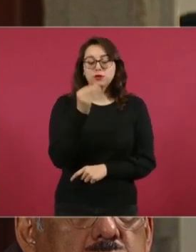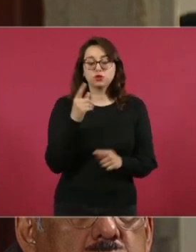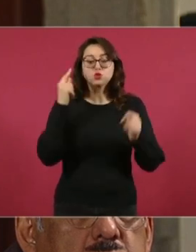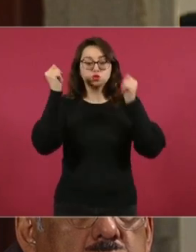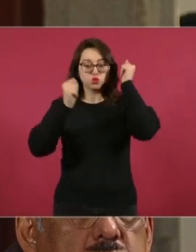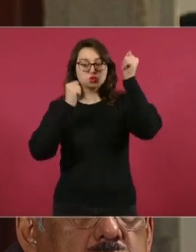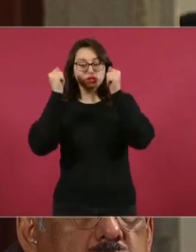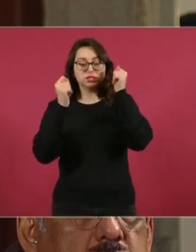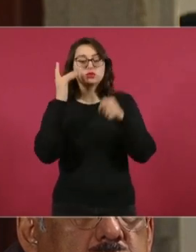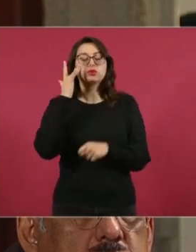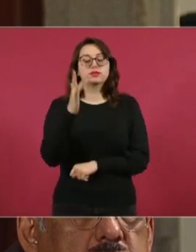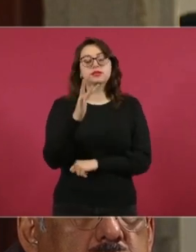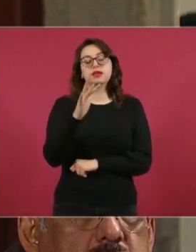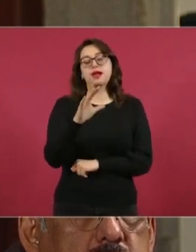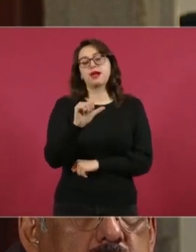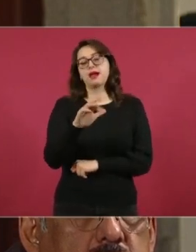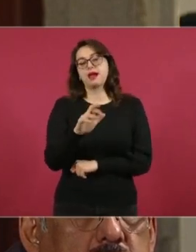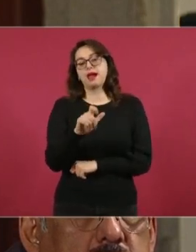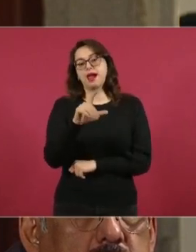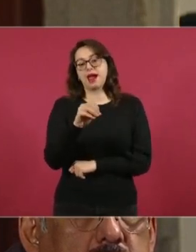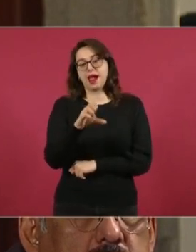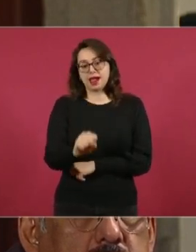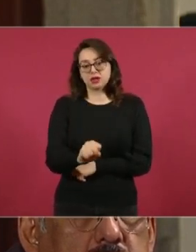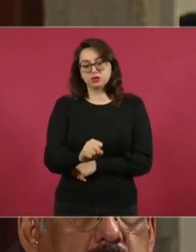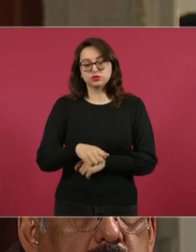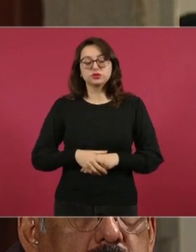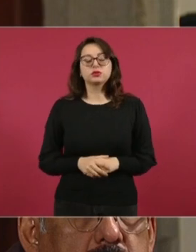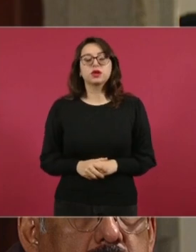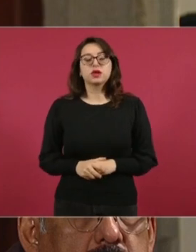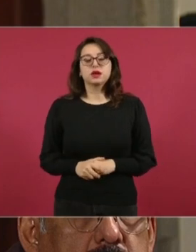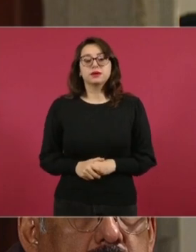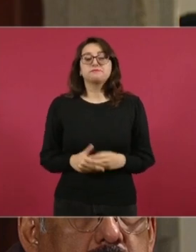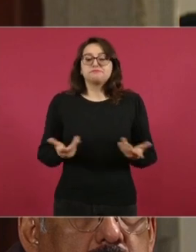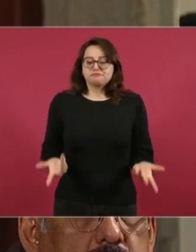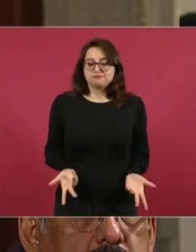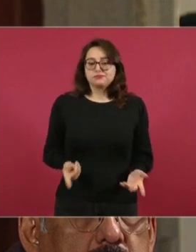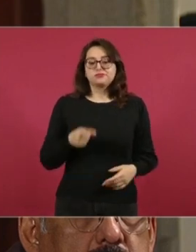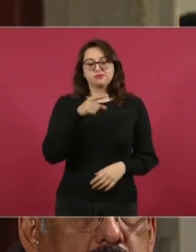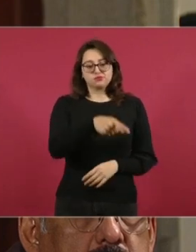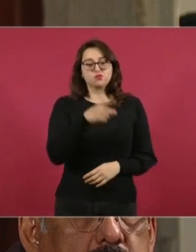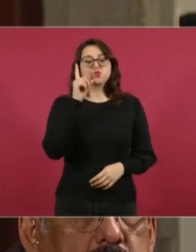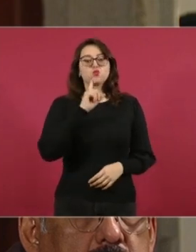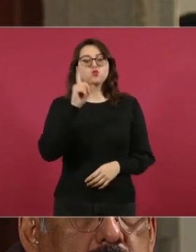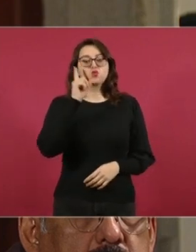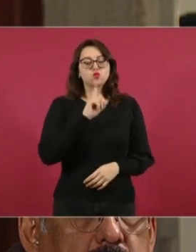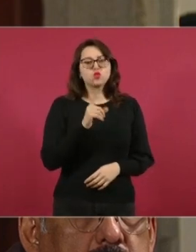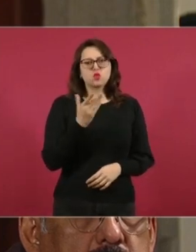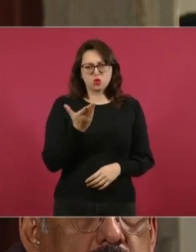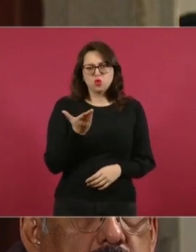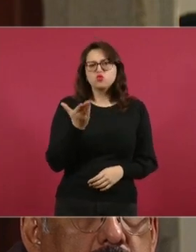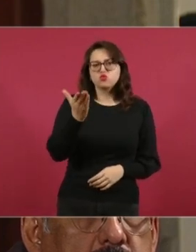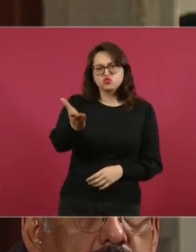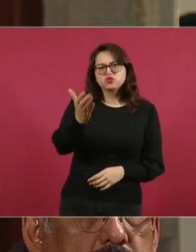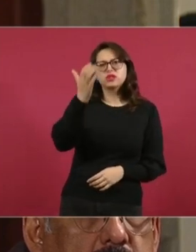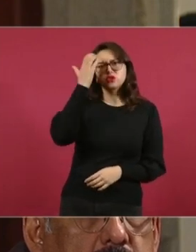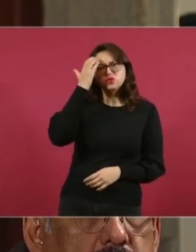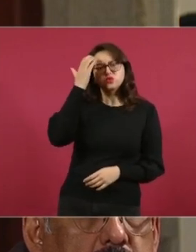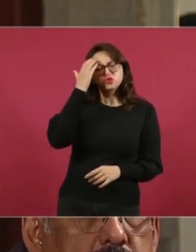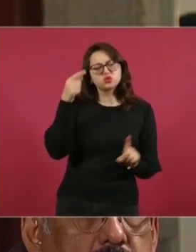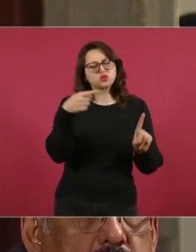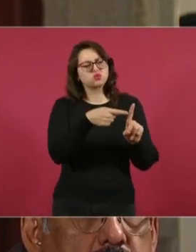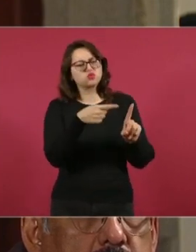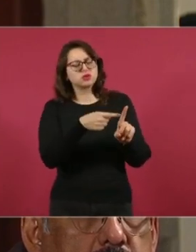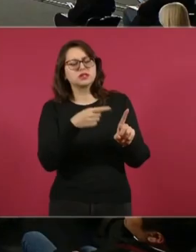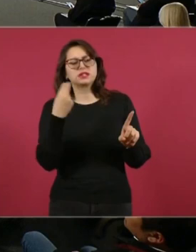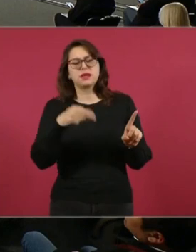turístico que tenemos en San Carlos. Fíjese que me contactó una señora a la que usted ya conoce, Catalina Ordaz